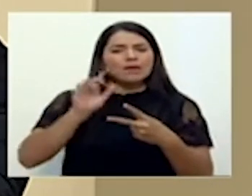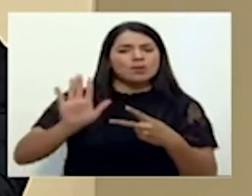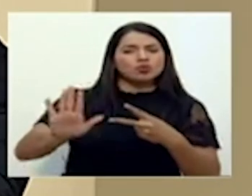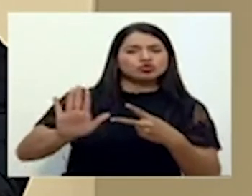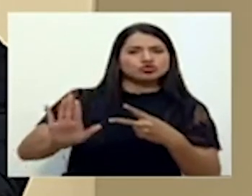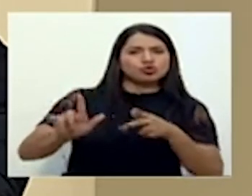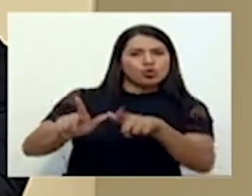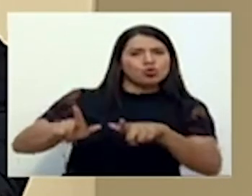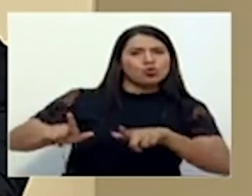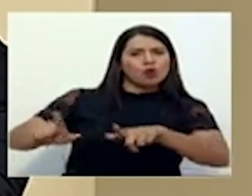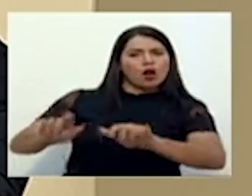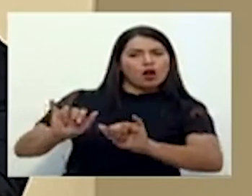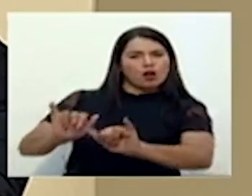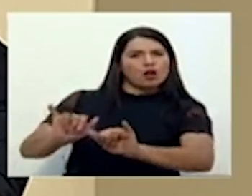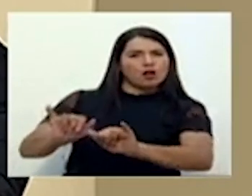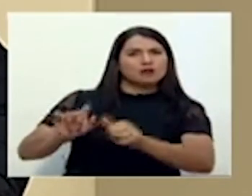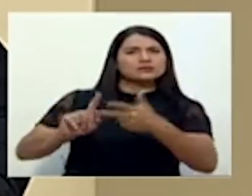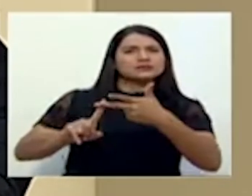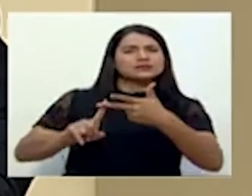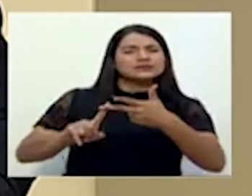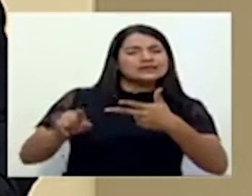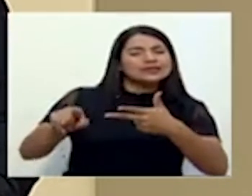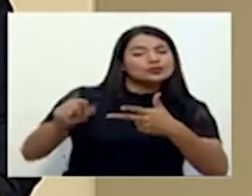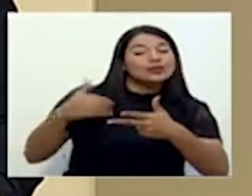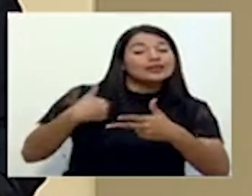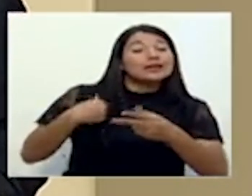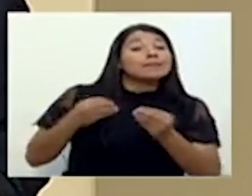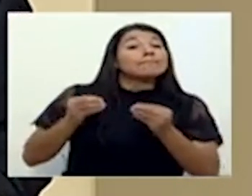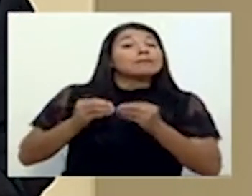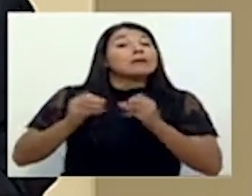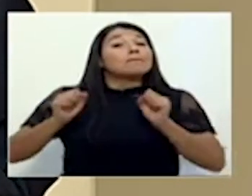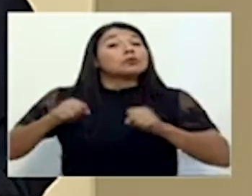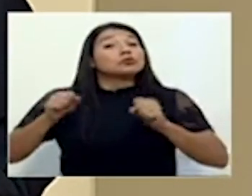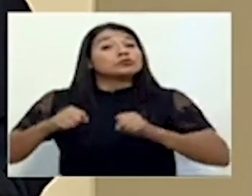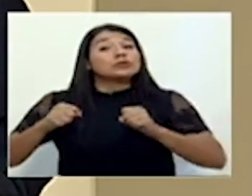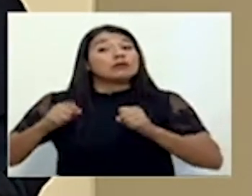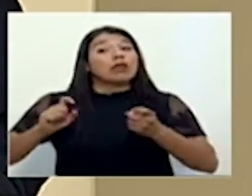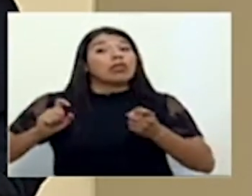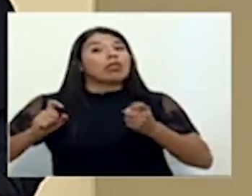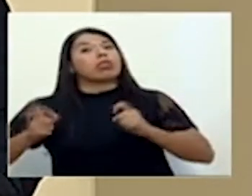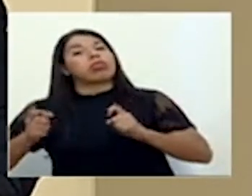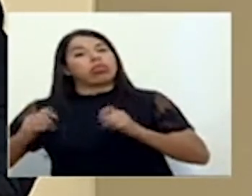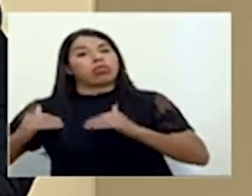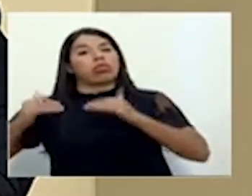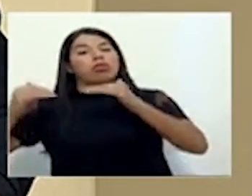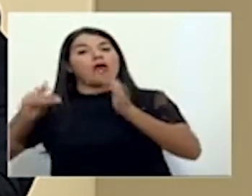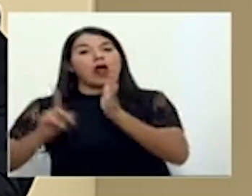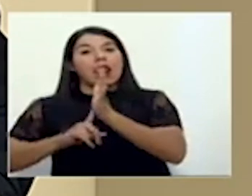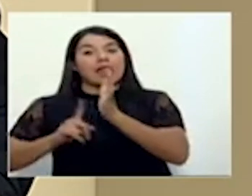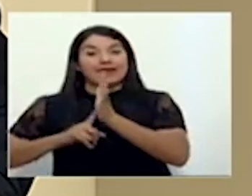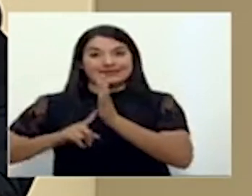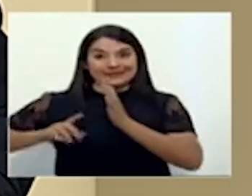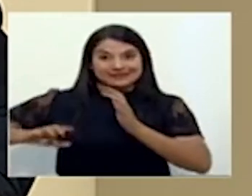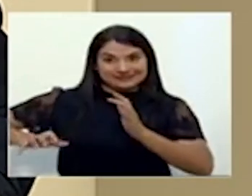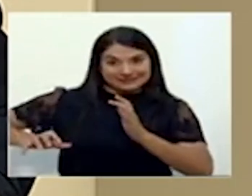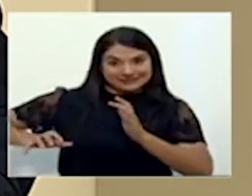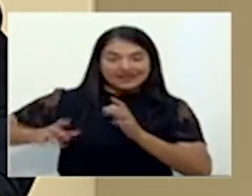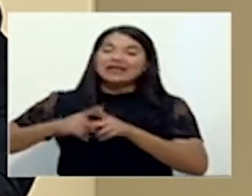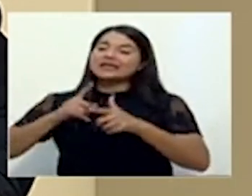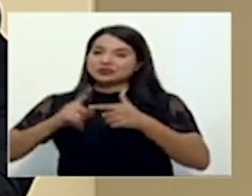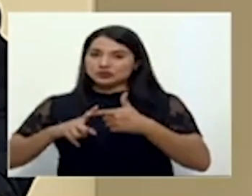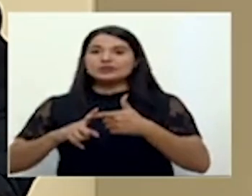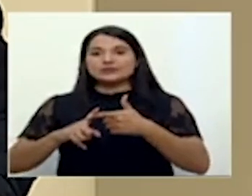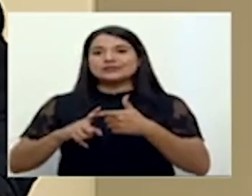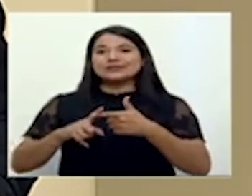tienen una posibilidad mayor de entrar en esta fase de alerta temprana. Solamente me voy a